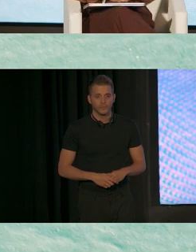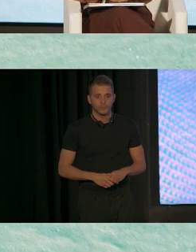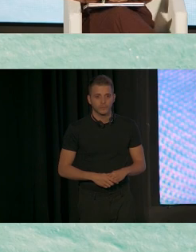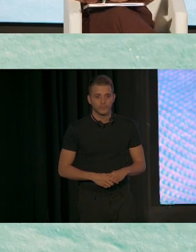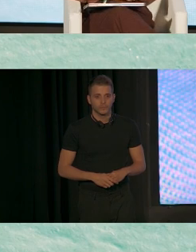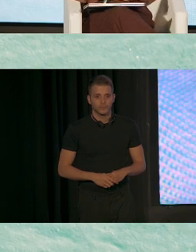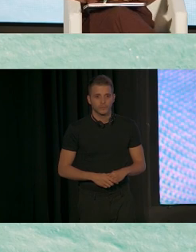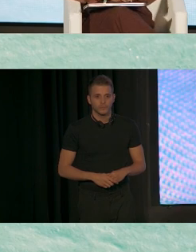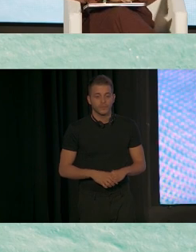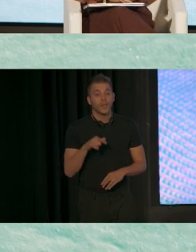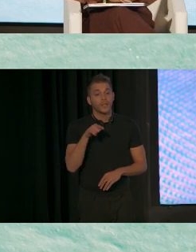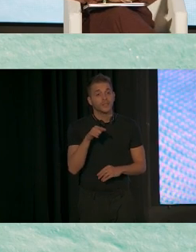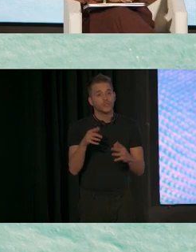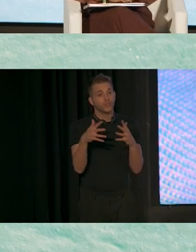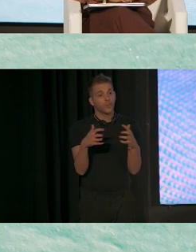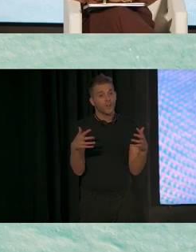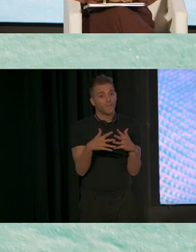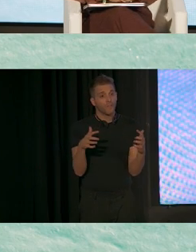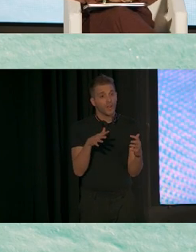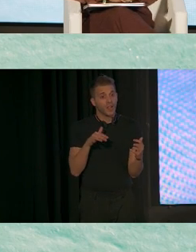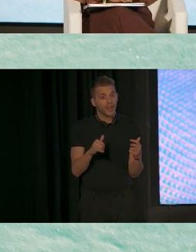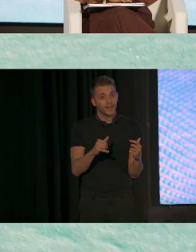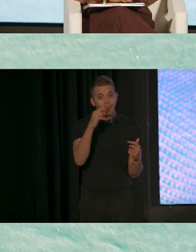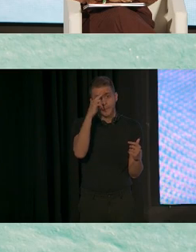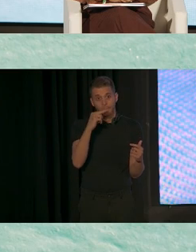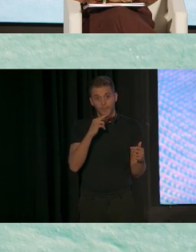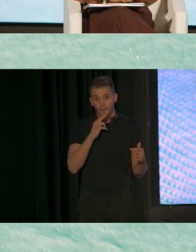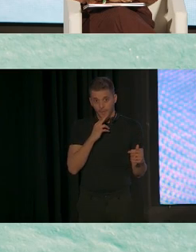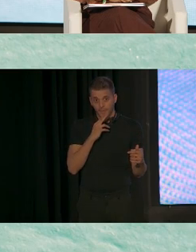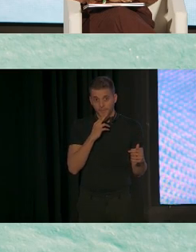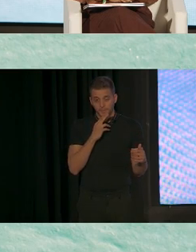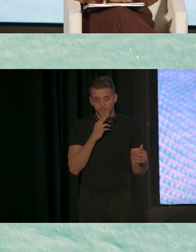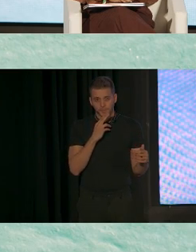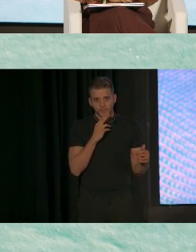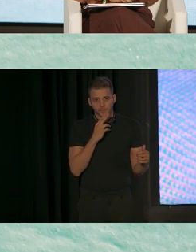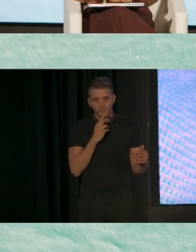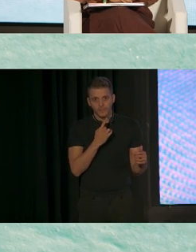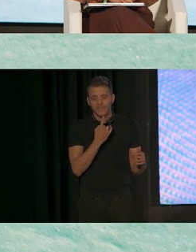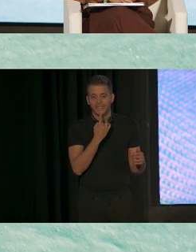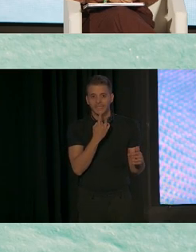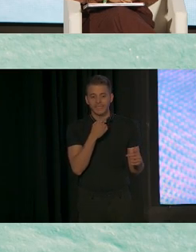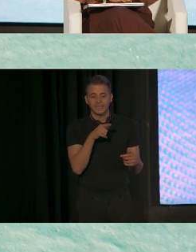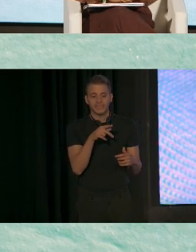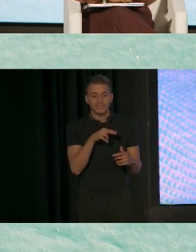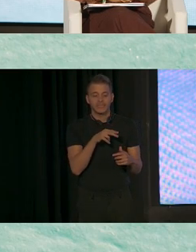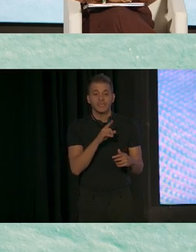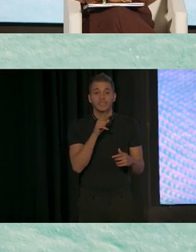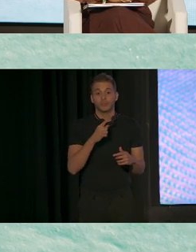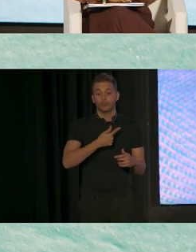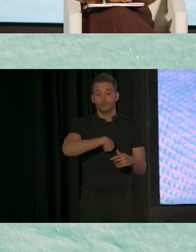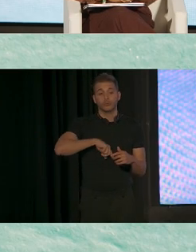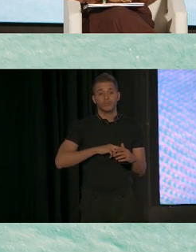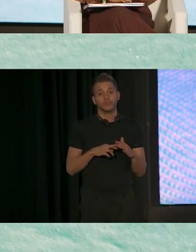Aquí hay una frase de un padre. Incluye NYC es un recurso